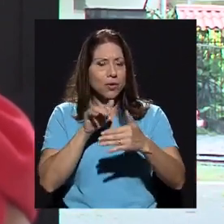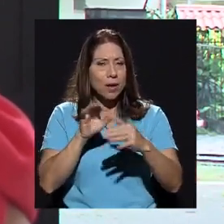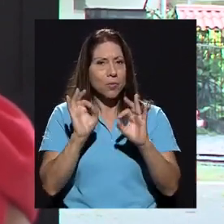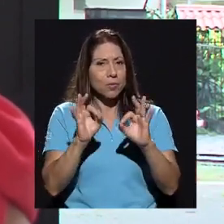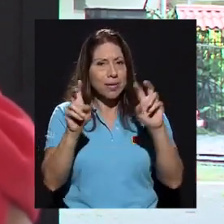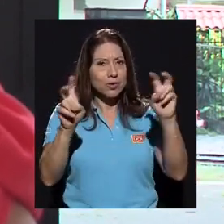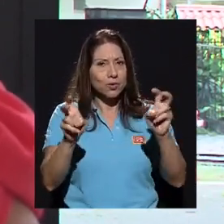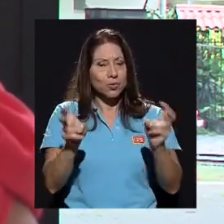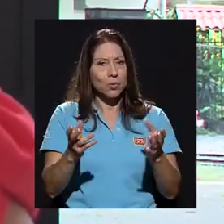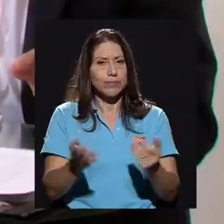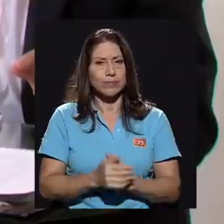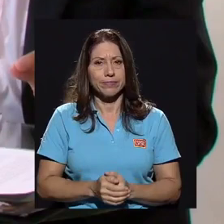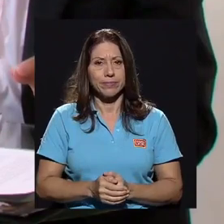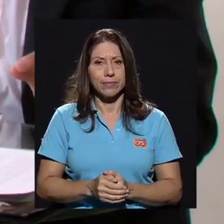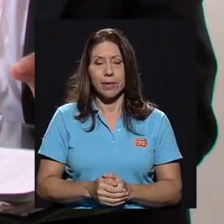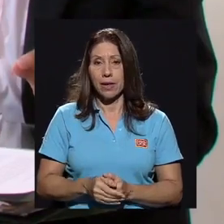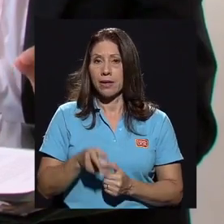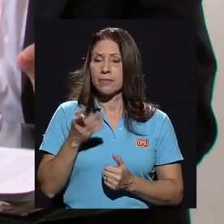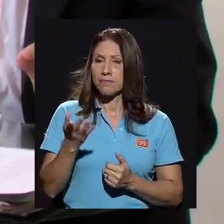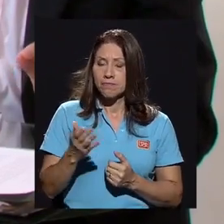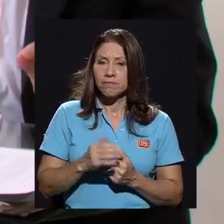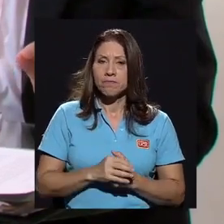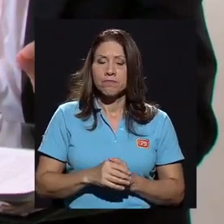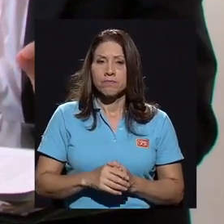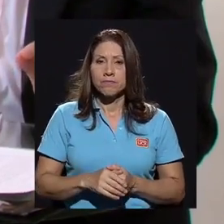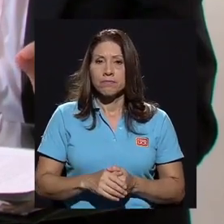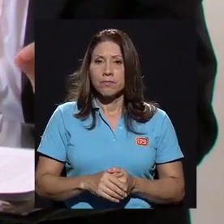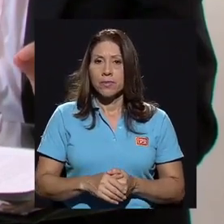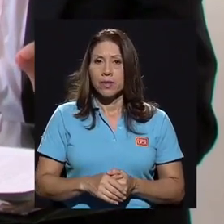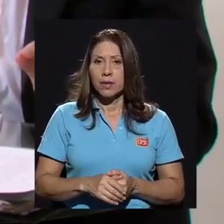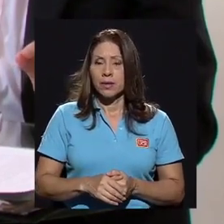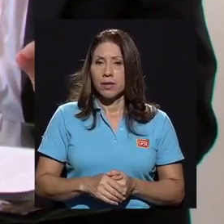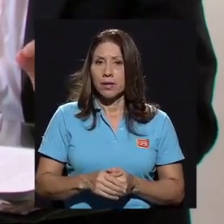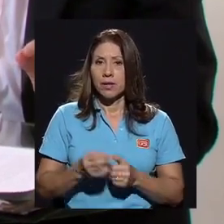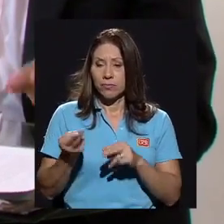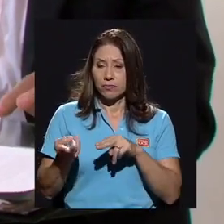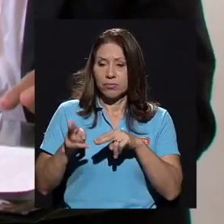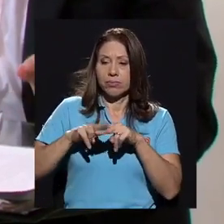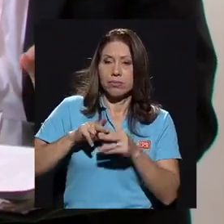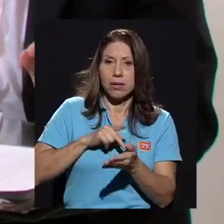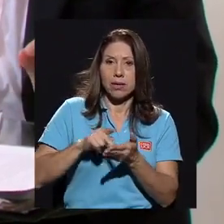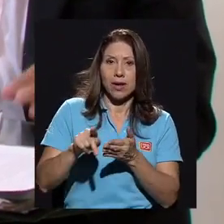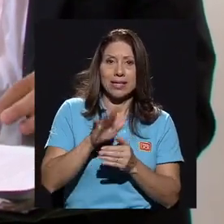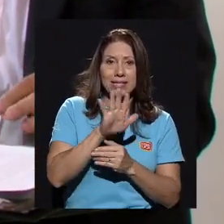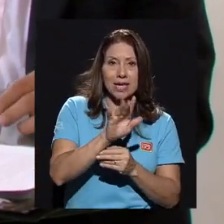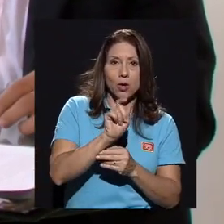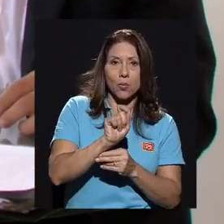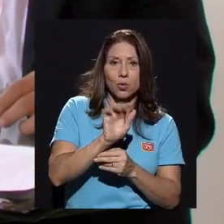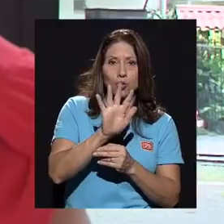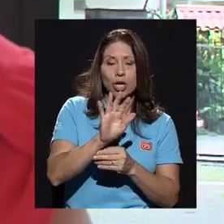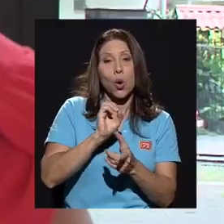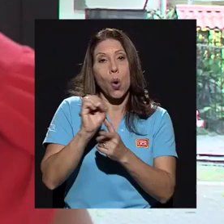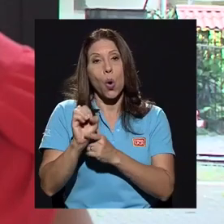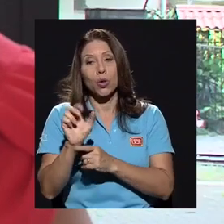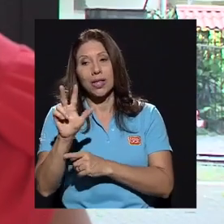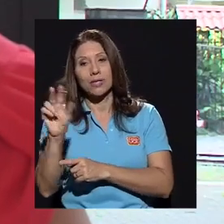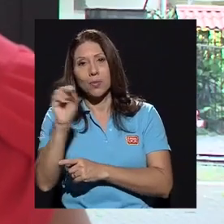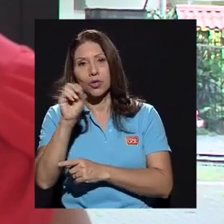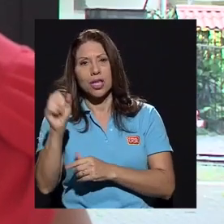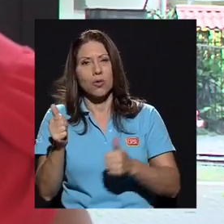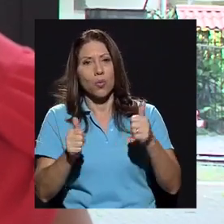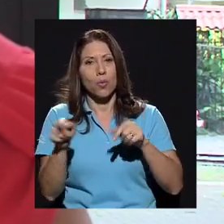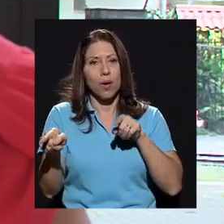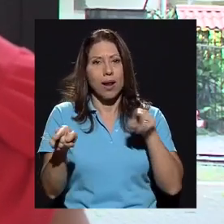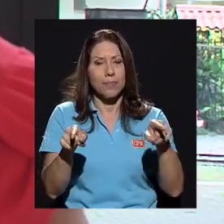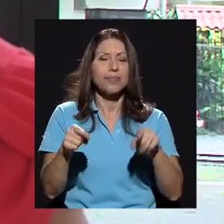puntos que están por negociarse. Para puntualizar ahí, ¿anualidad del 5,5% o del 3%? Yo